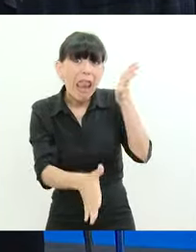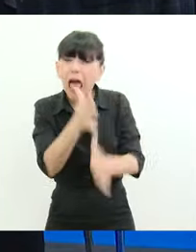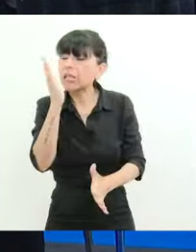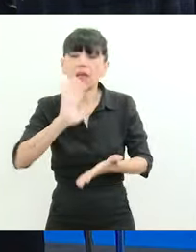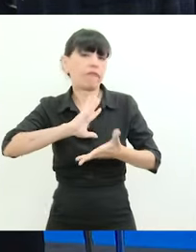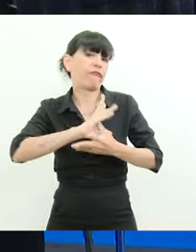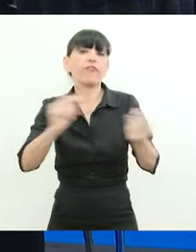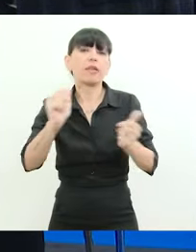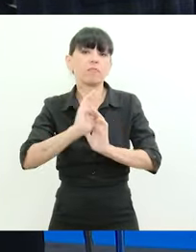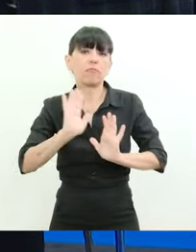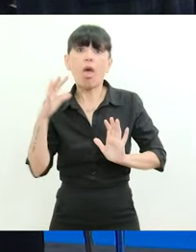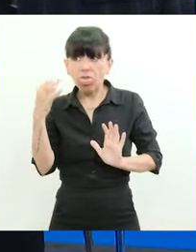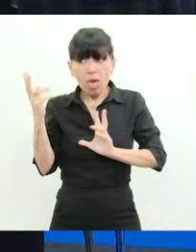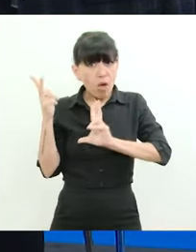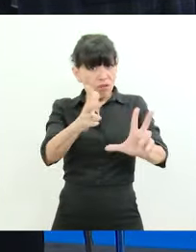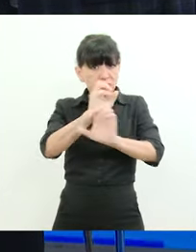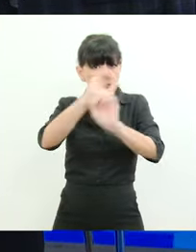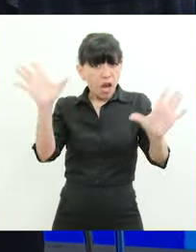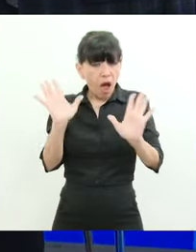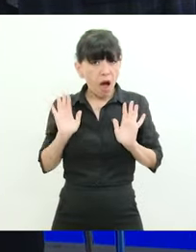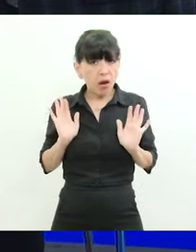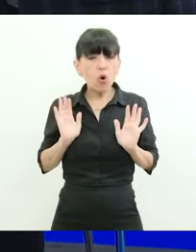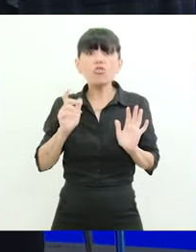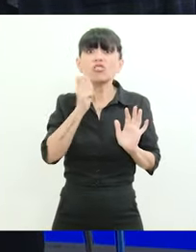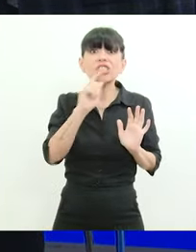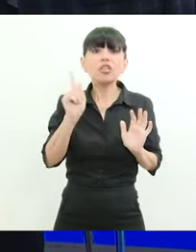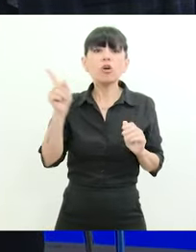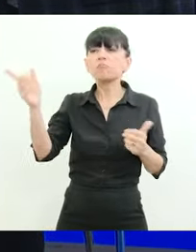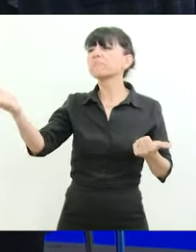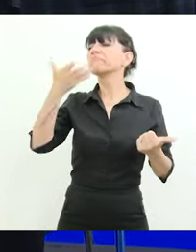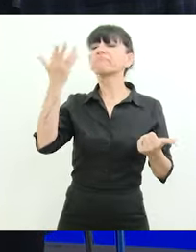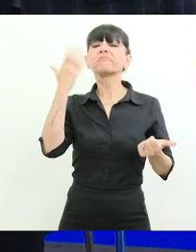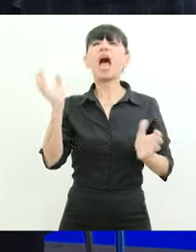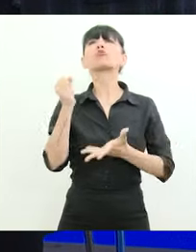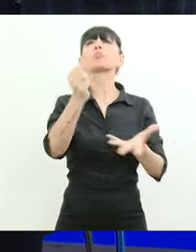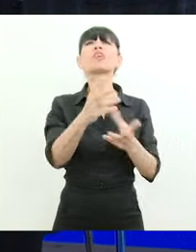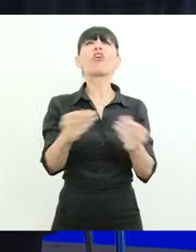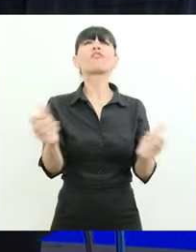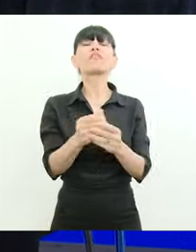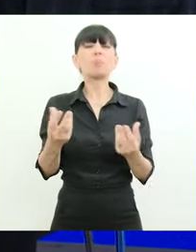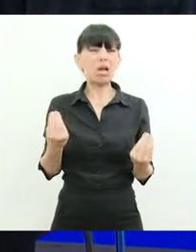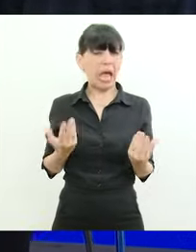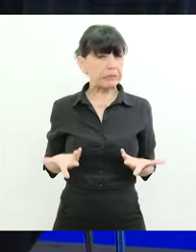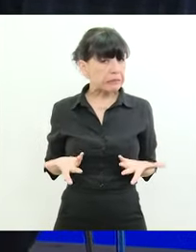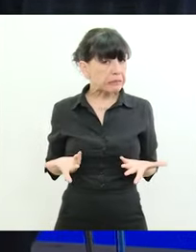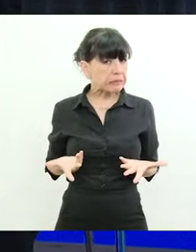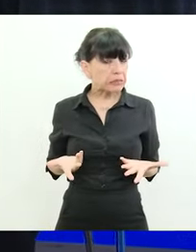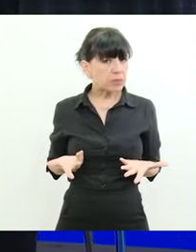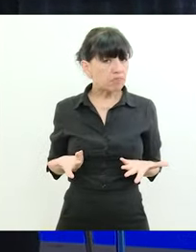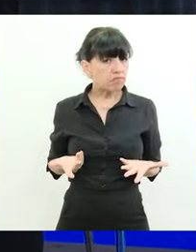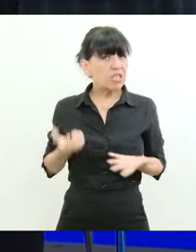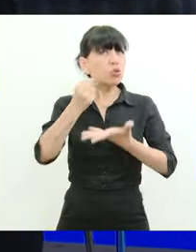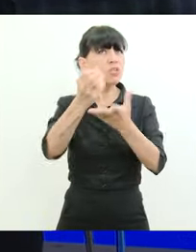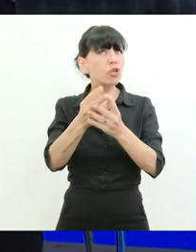lo tiene que bajar a tierra porque si no nos quedamos solo en las palabritas de eliminemos los subsidios eliminemos los subsidios sin mirar